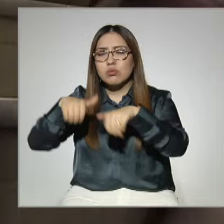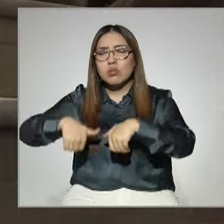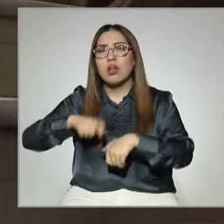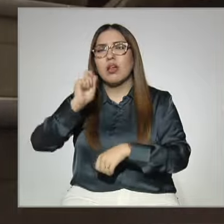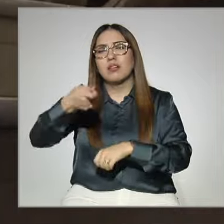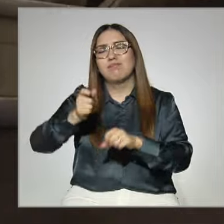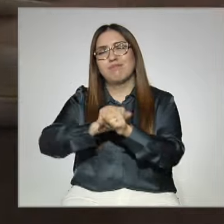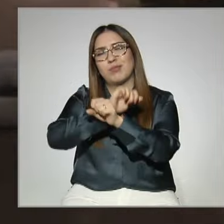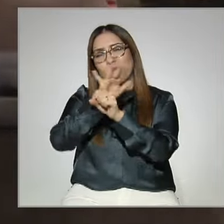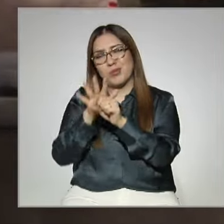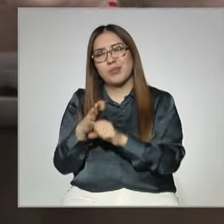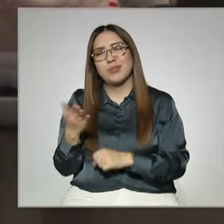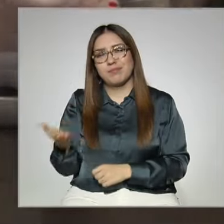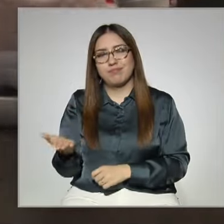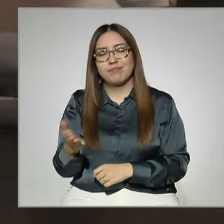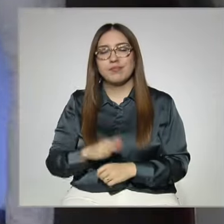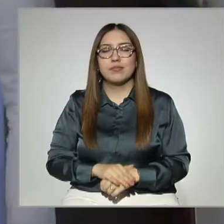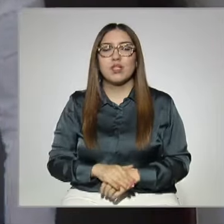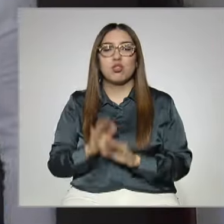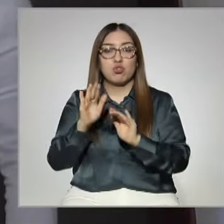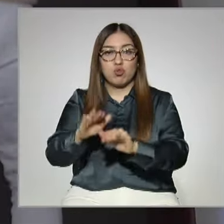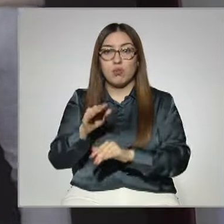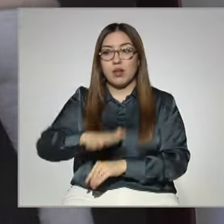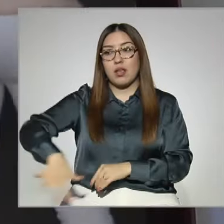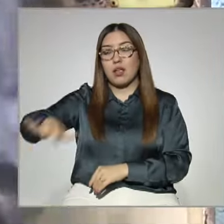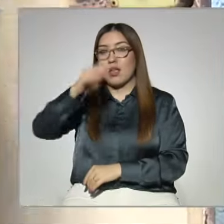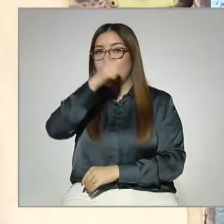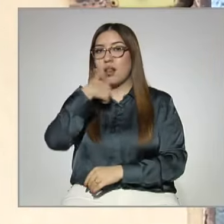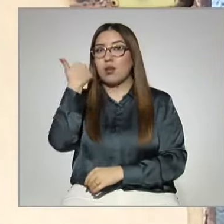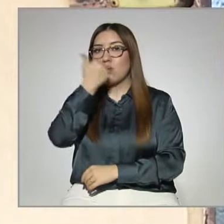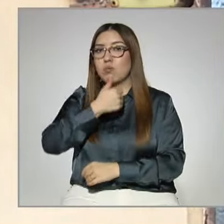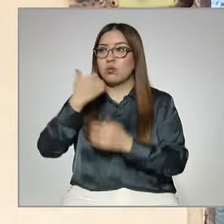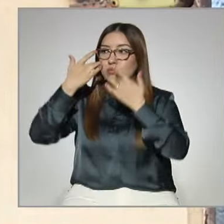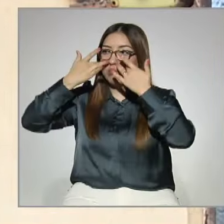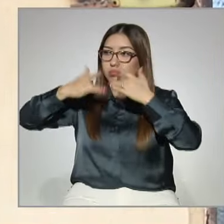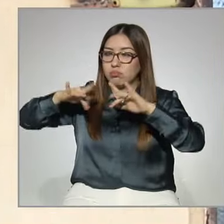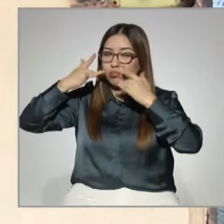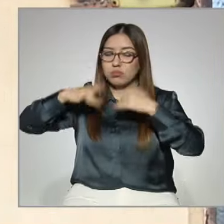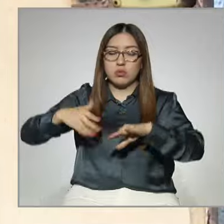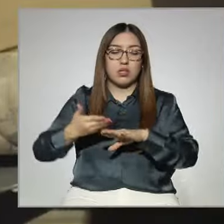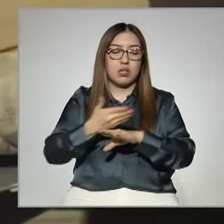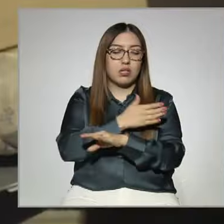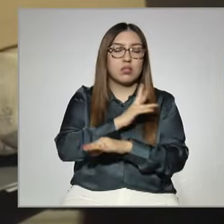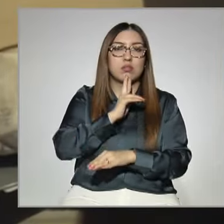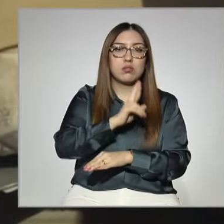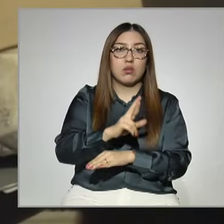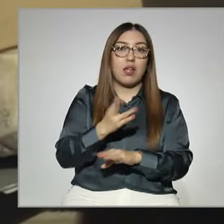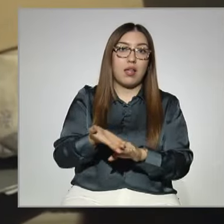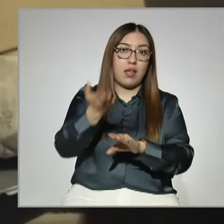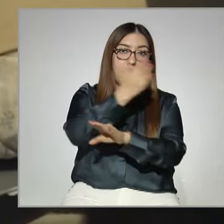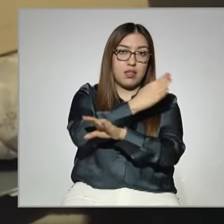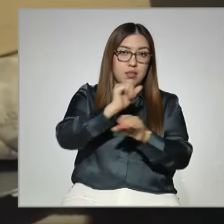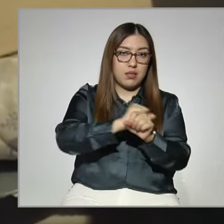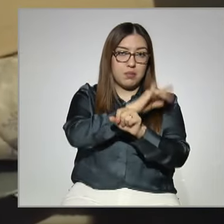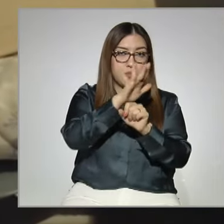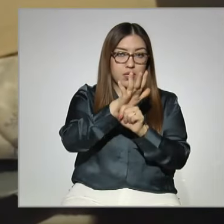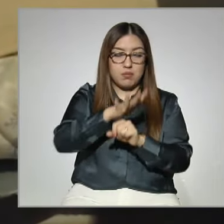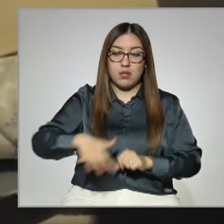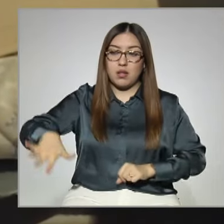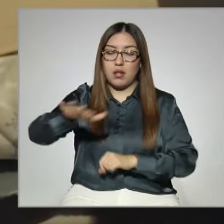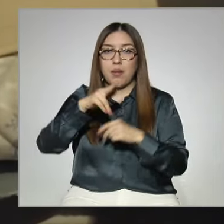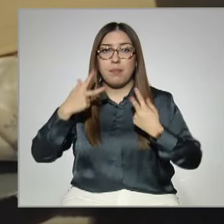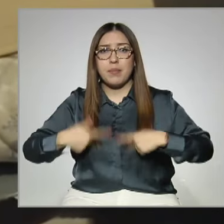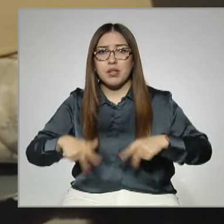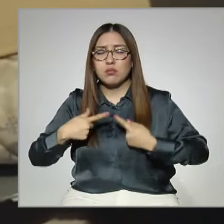Sobre la deserción o abandono de los estudios, de acuerdo con los resultados posteriores a la pandemia, las personas encuestadas